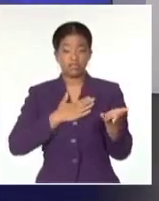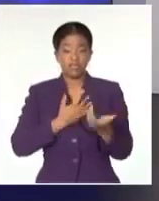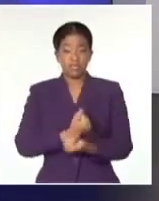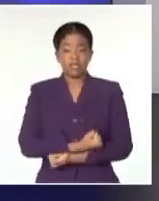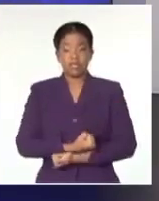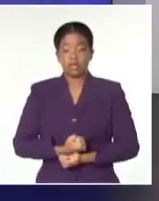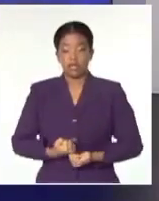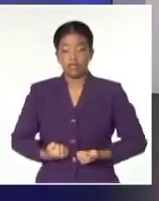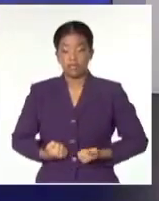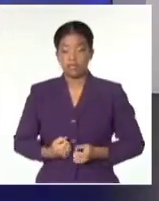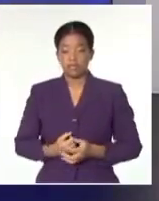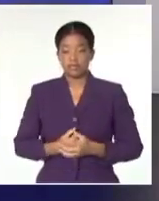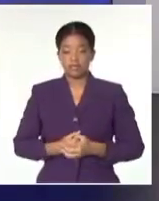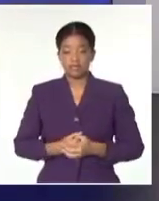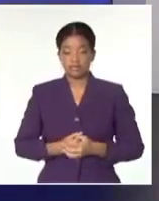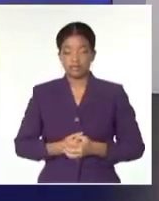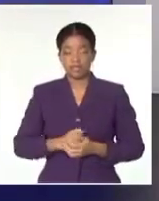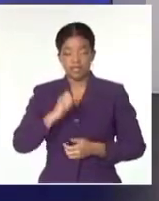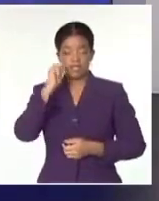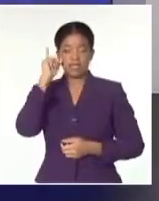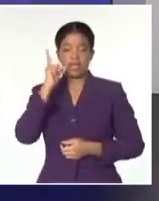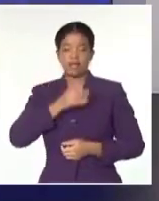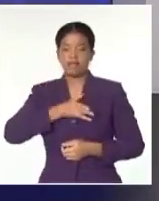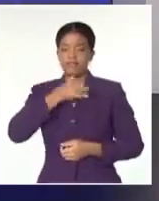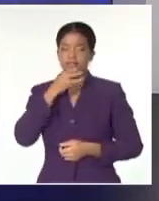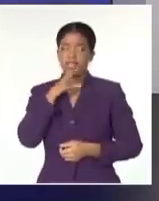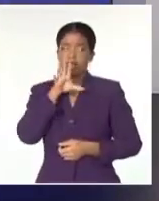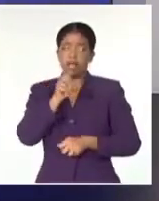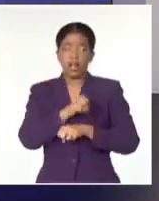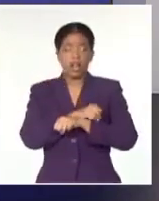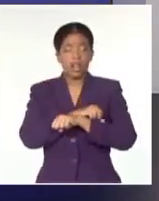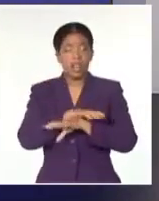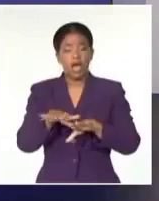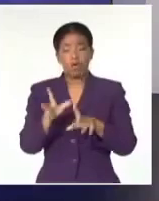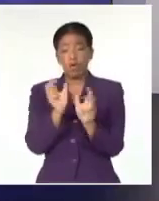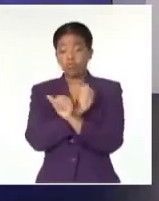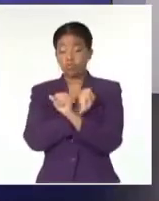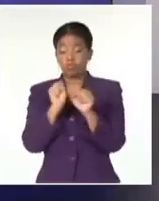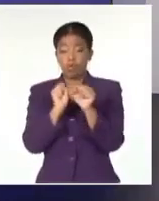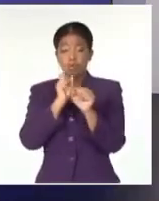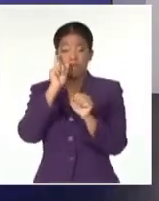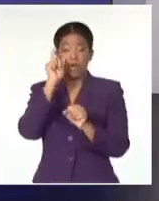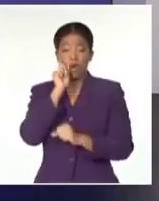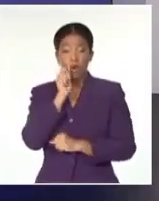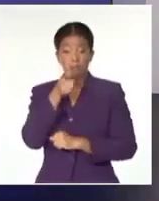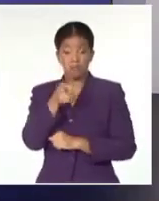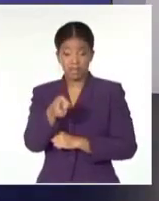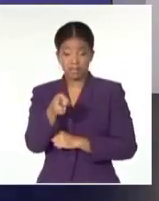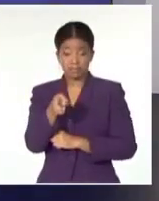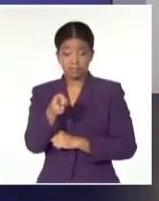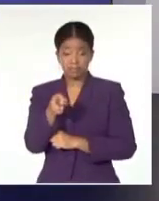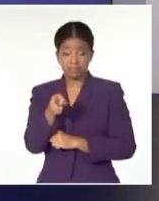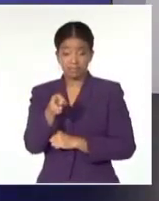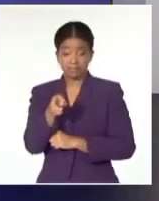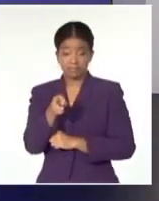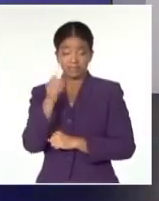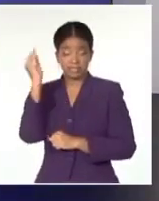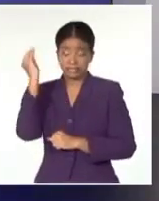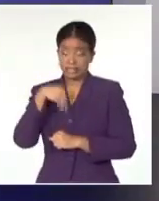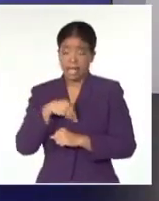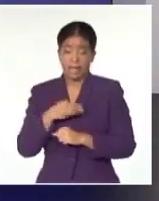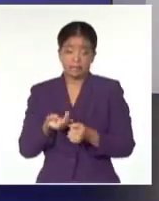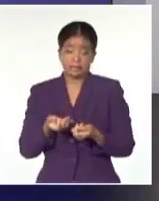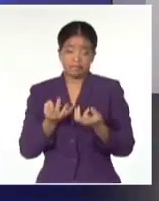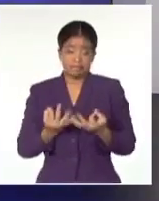es la idea. Fidel fue muy claro. Un terrorista, un asesino, como lo es sin dudas, Santiago Álvarez